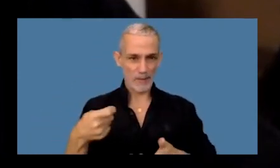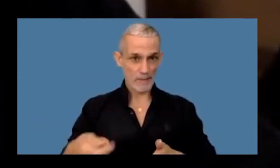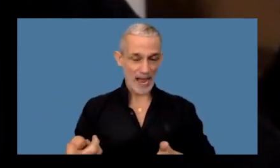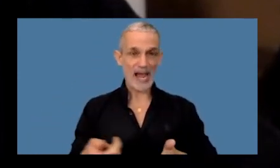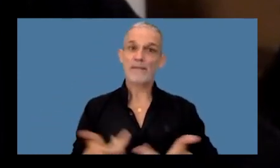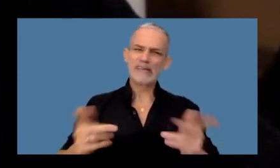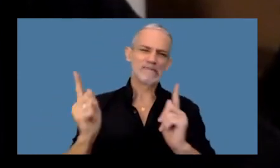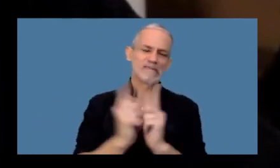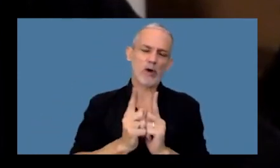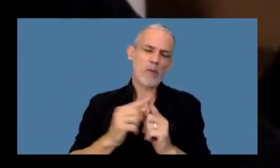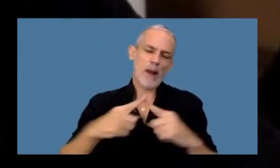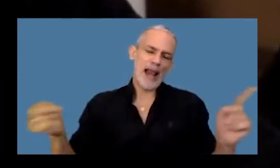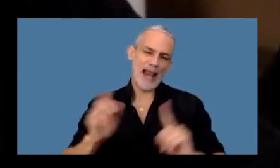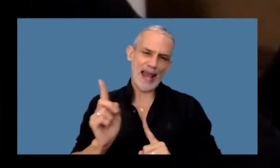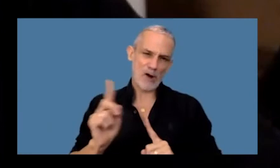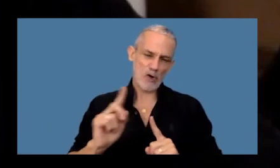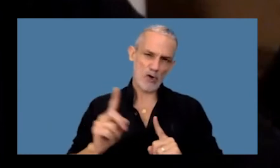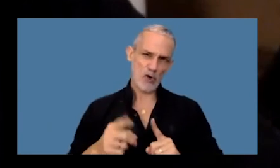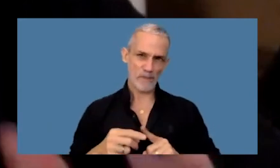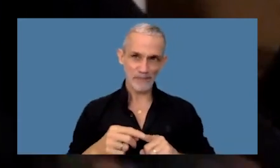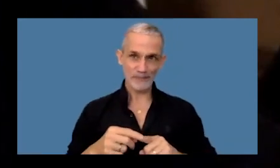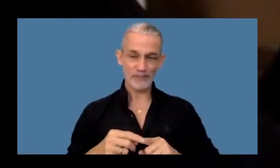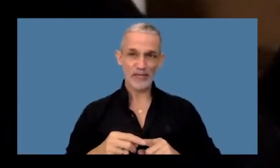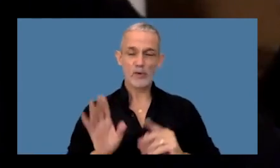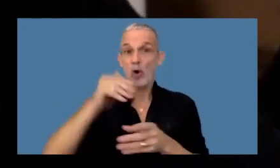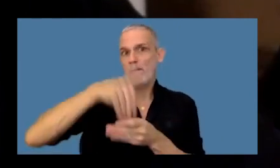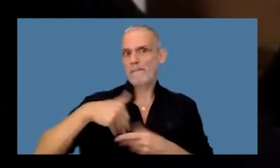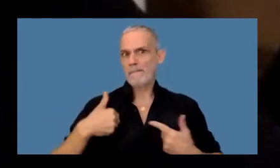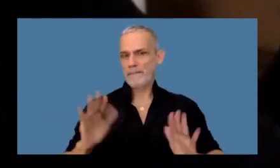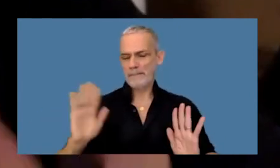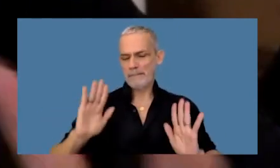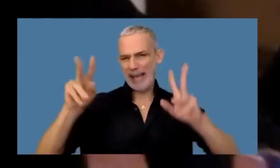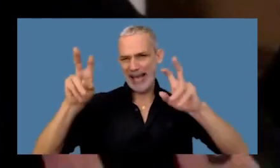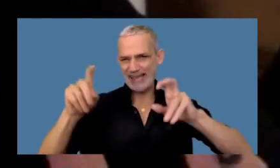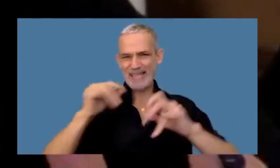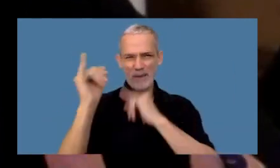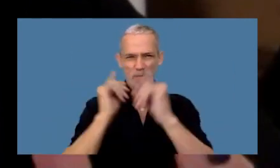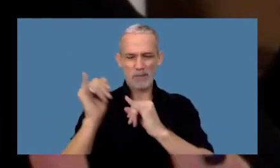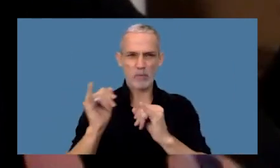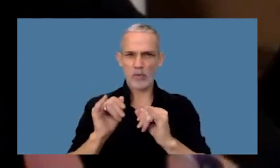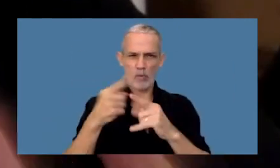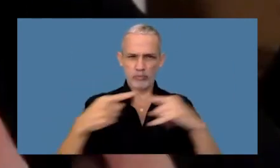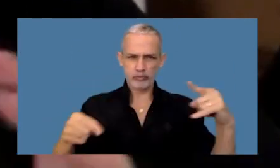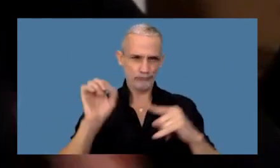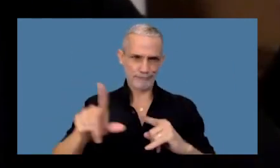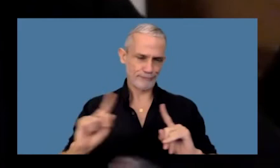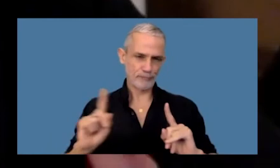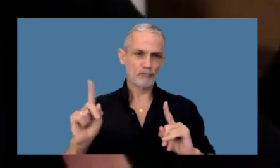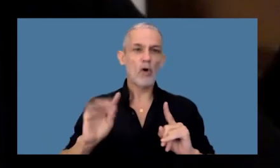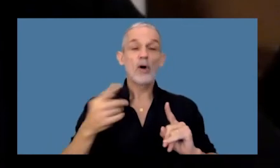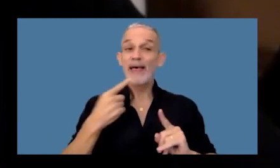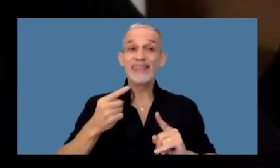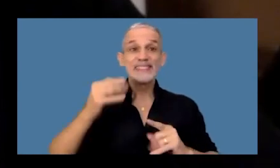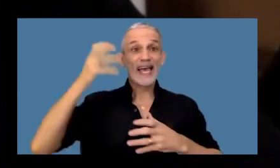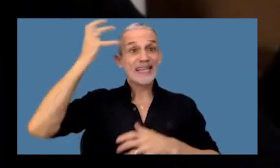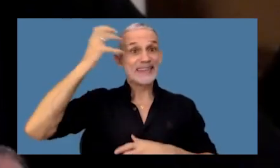para no no inmiscuirme demasiado en el relato de los hechos lo que se afirma por